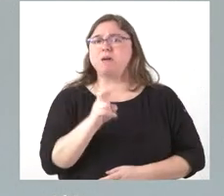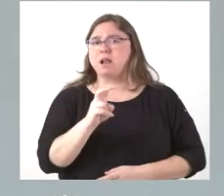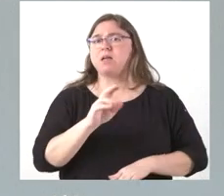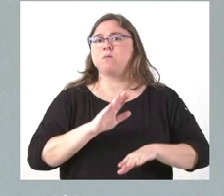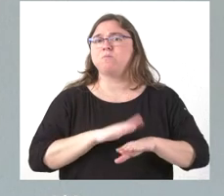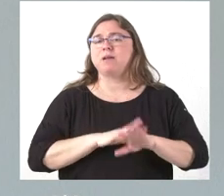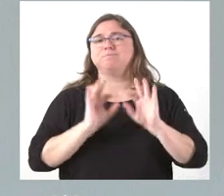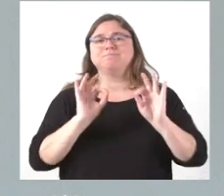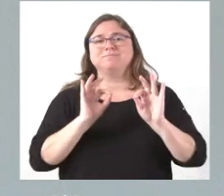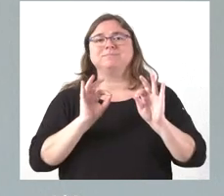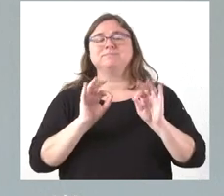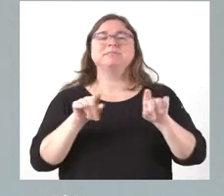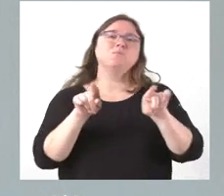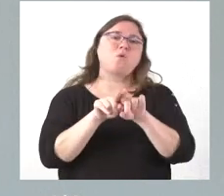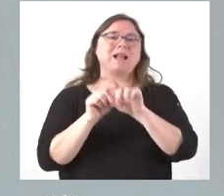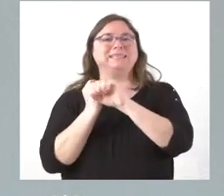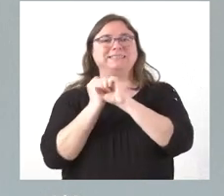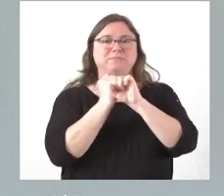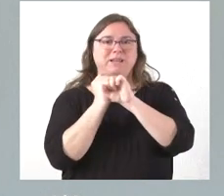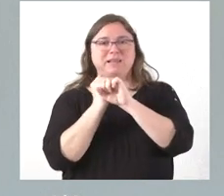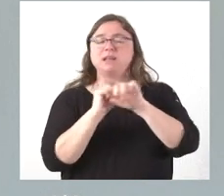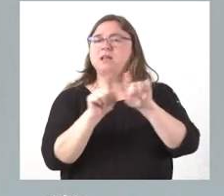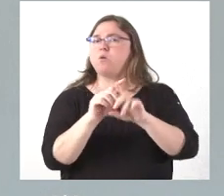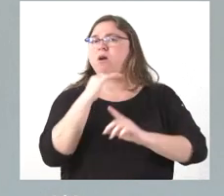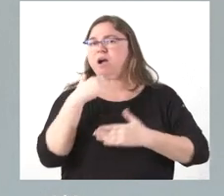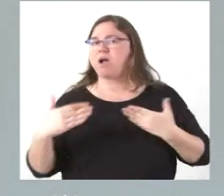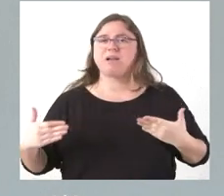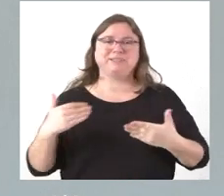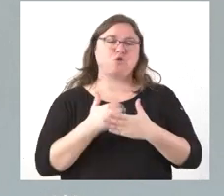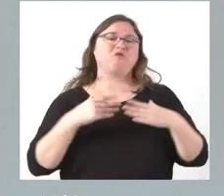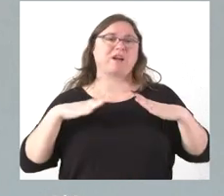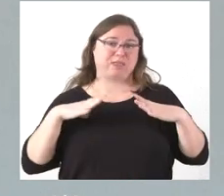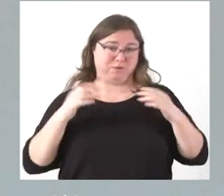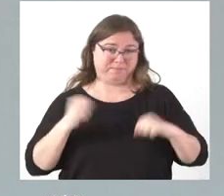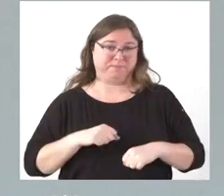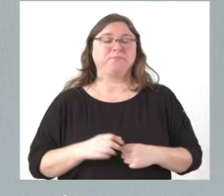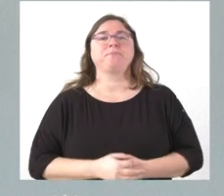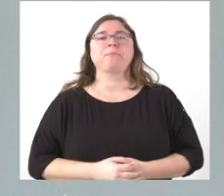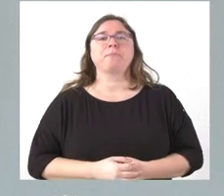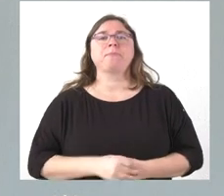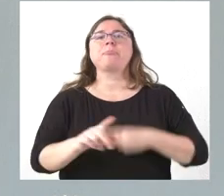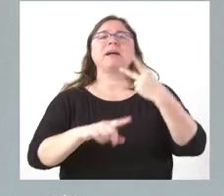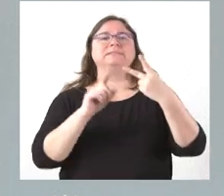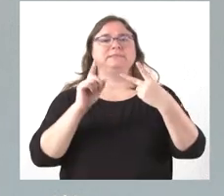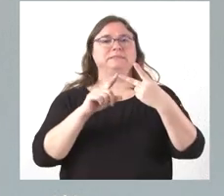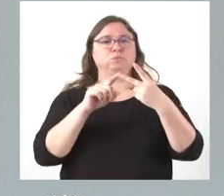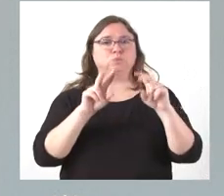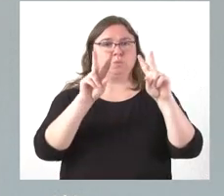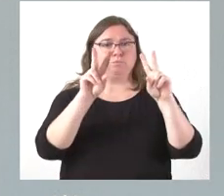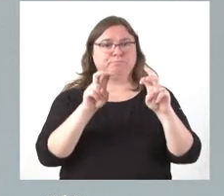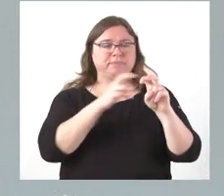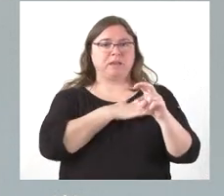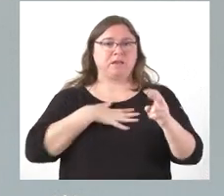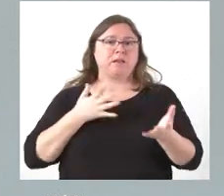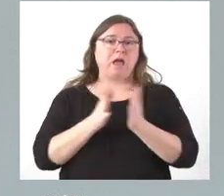vinculado a la Semana Santa, igual que hacemos con casi todos los periodos vacacionales. Una segunda cuestión que hemos